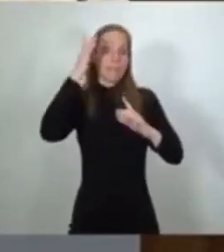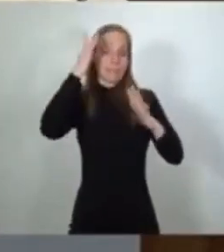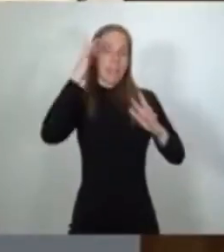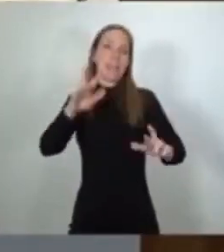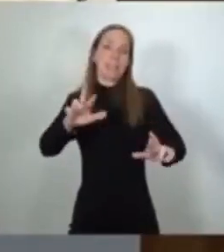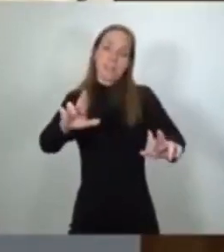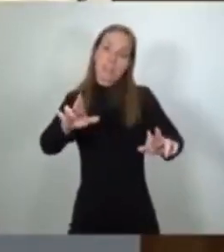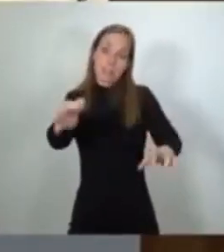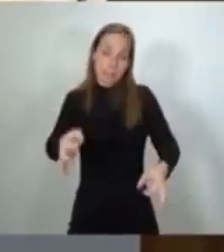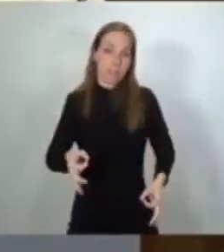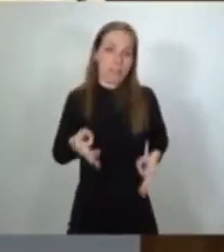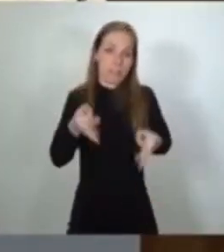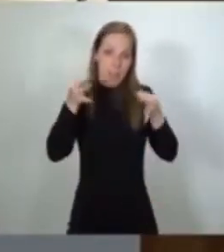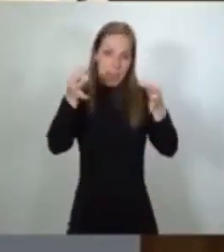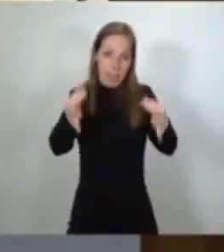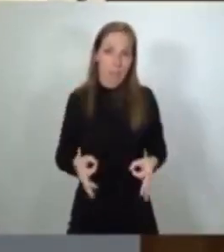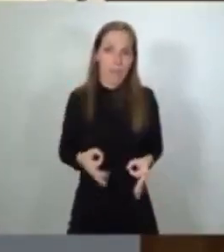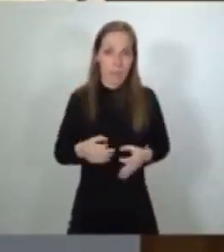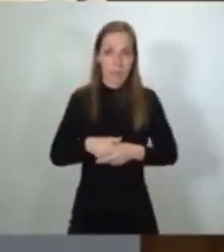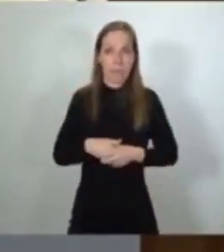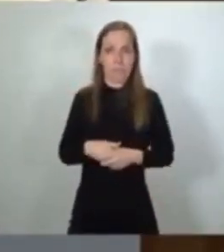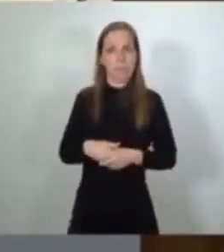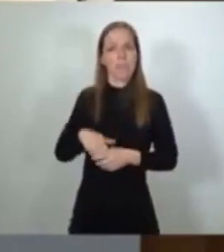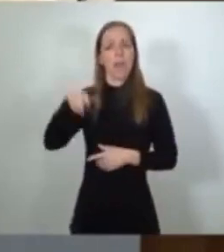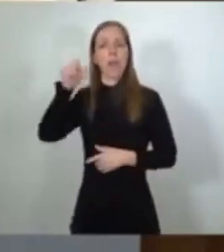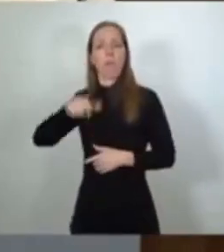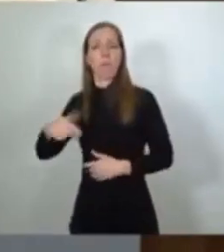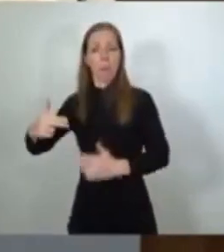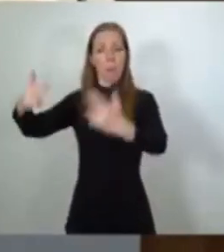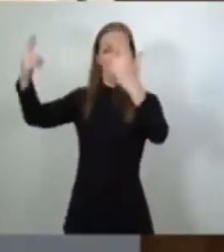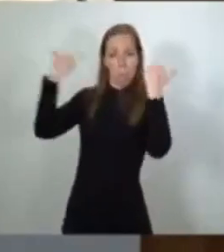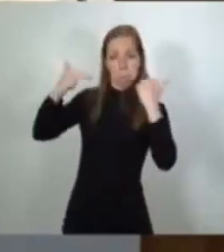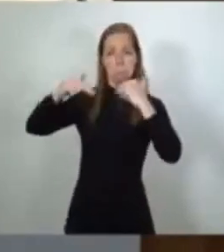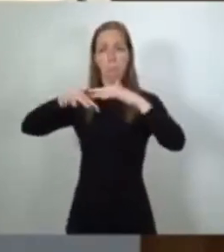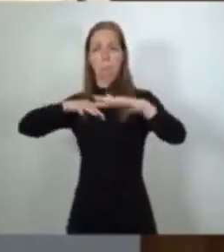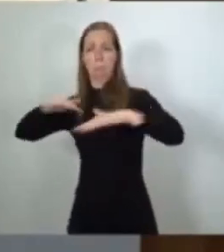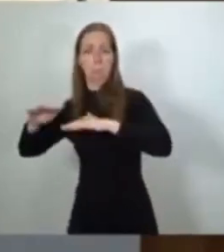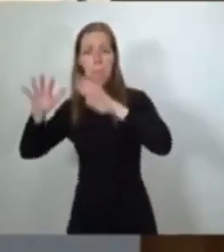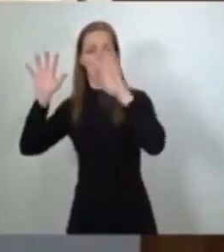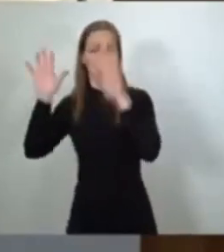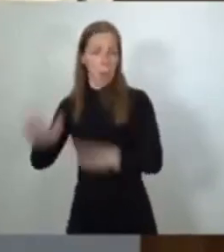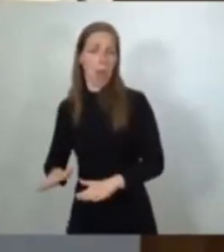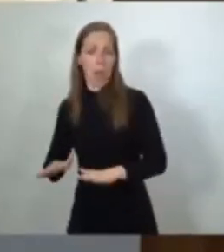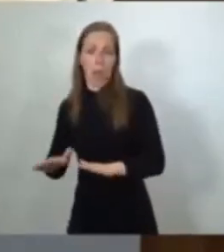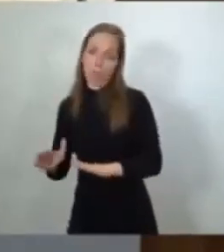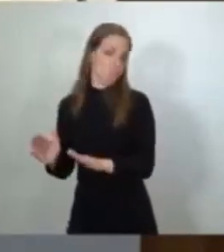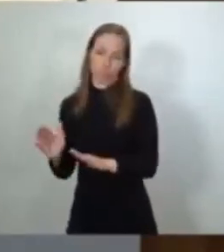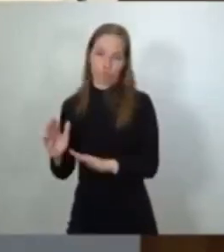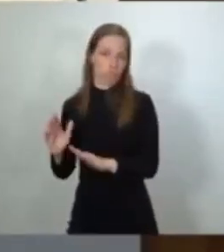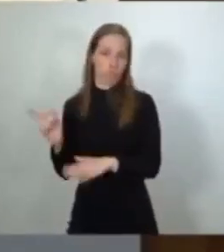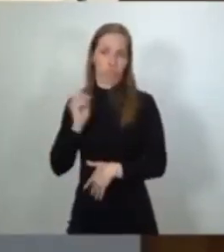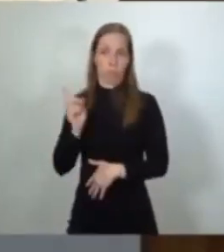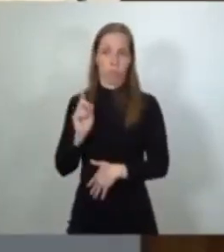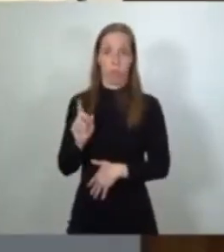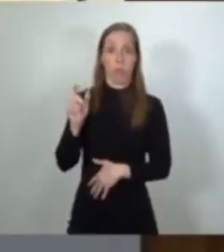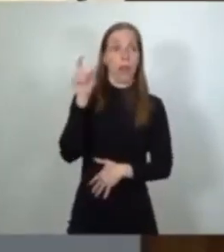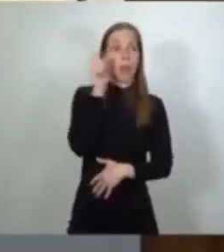Siempre en el lado contrario del inmovilismo y de la parálisis. Siempre por delante de los que